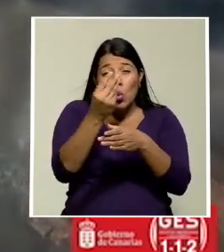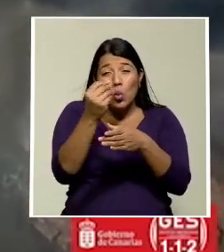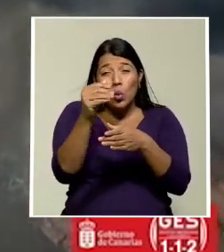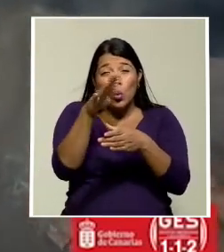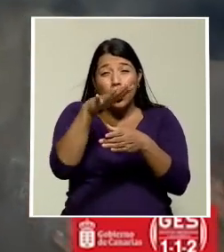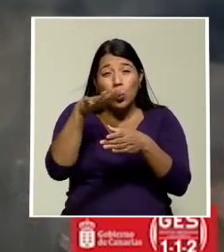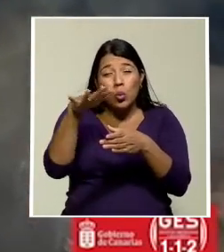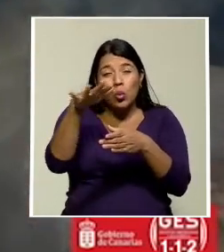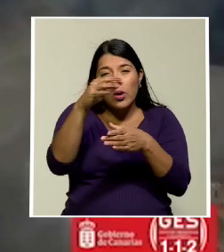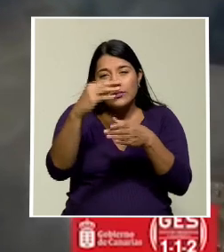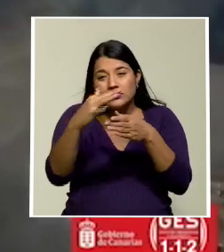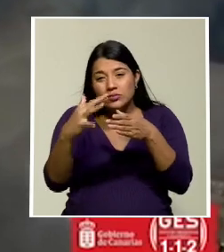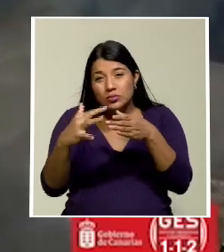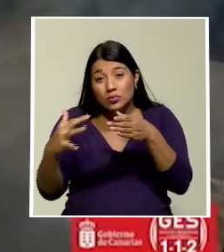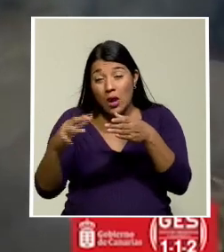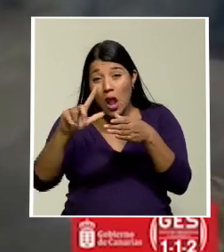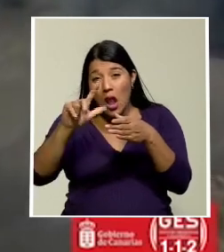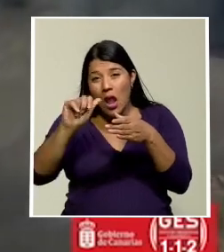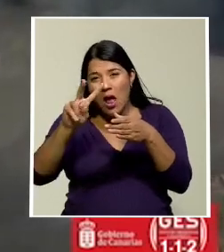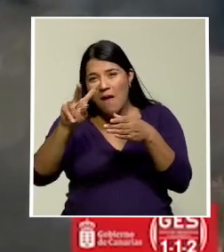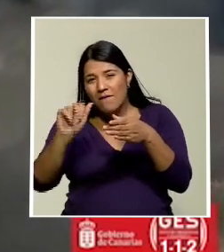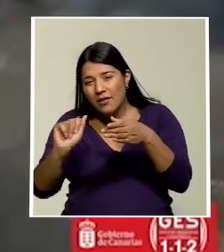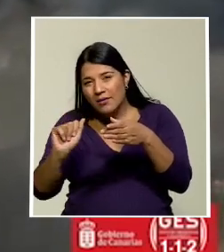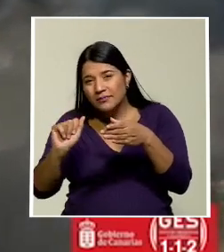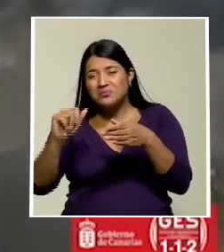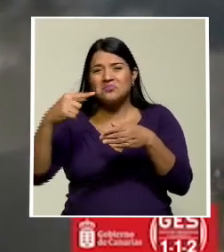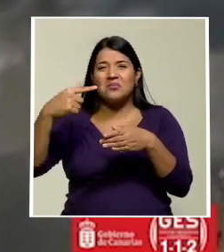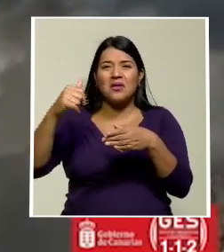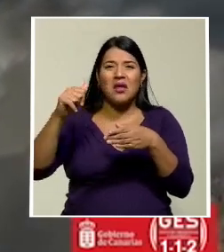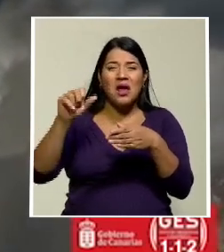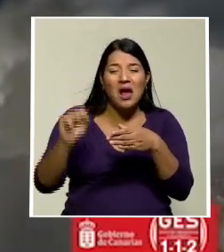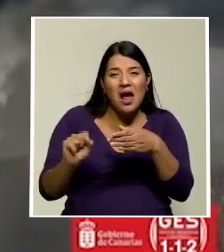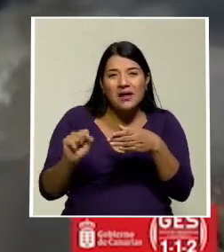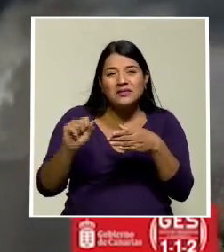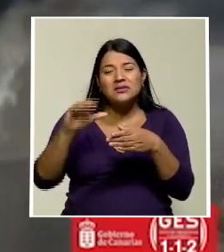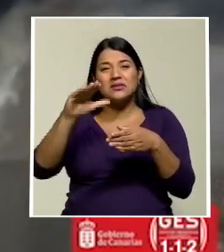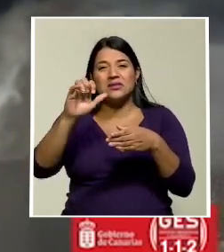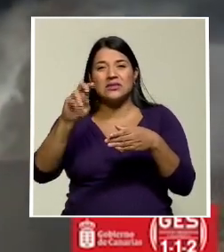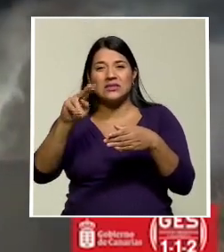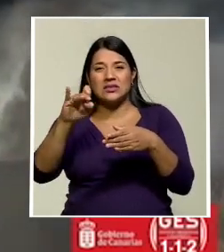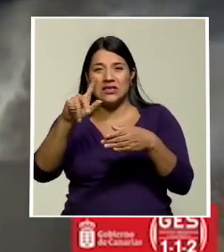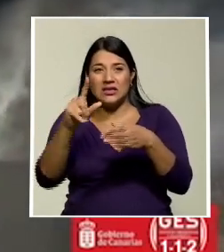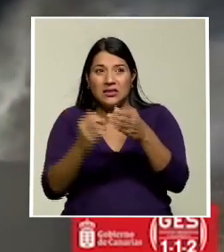cenizas cenizas que están sepultando literalmente la isla y mantienen cerrado el aeropuerto